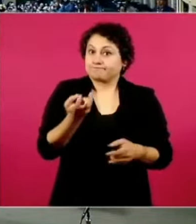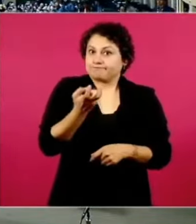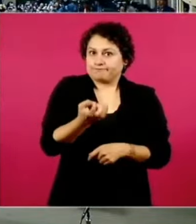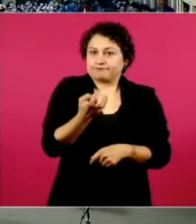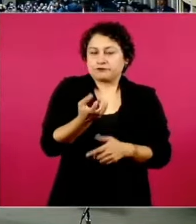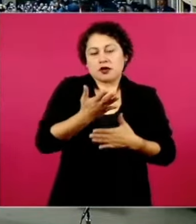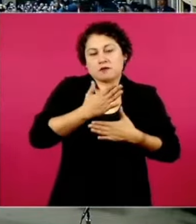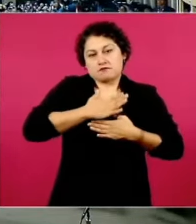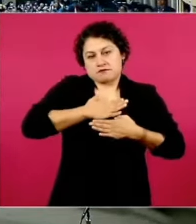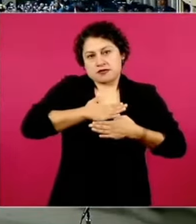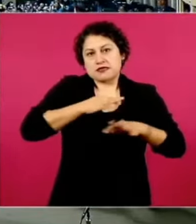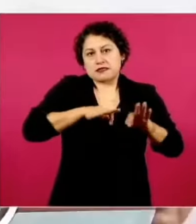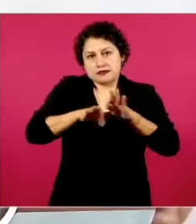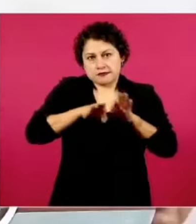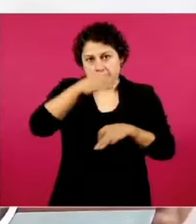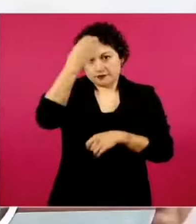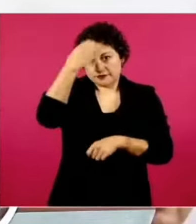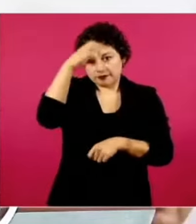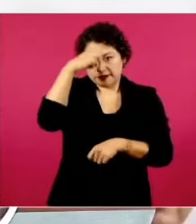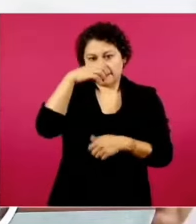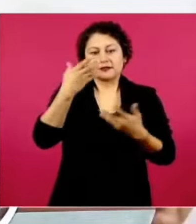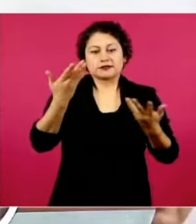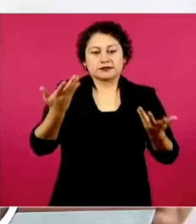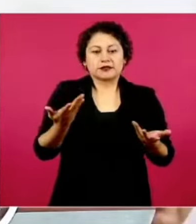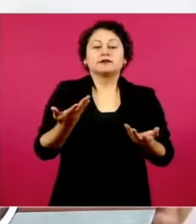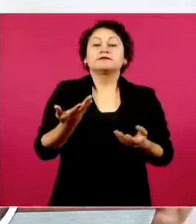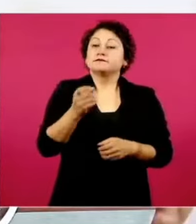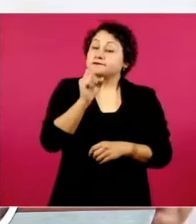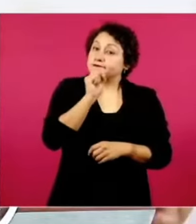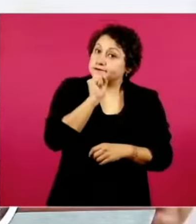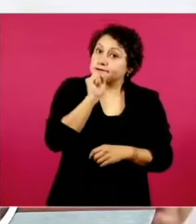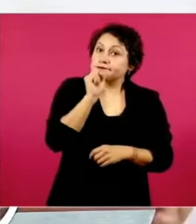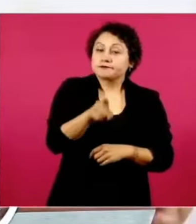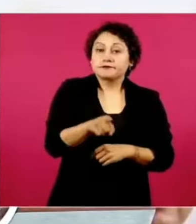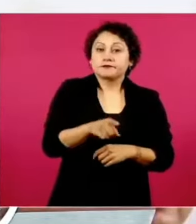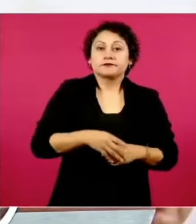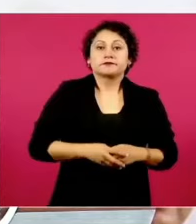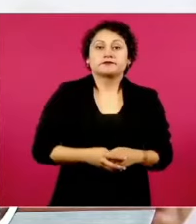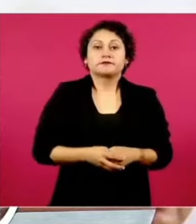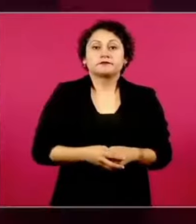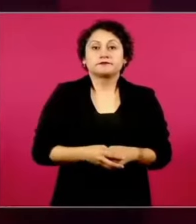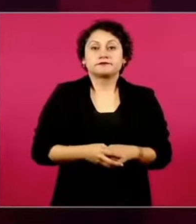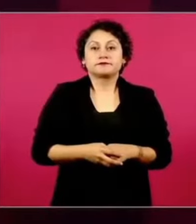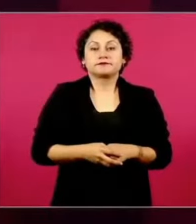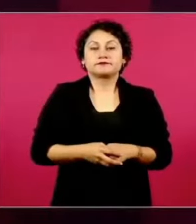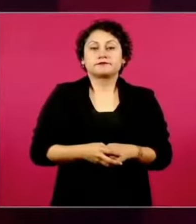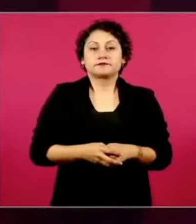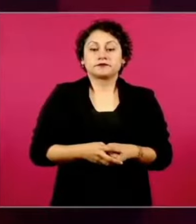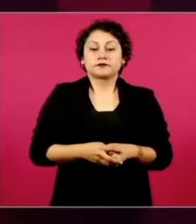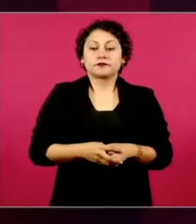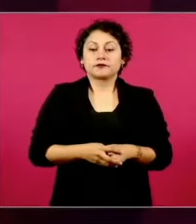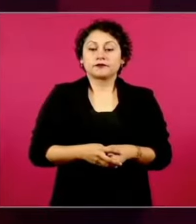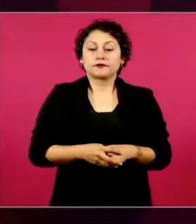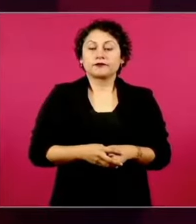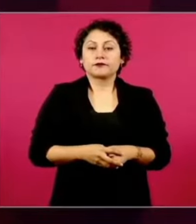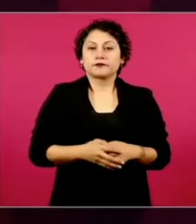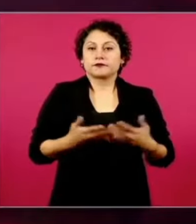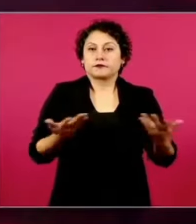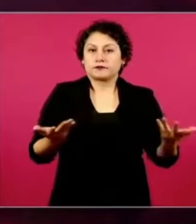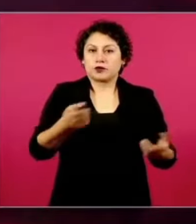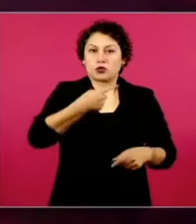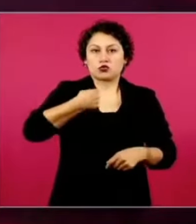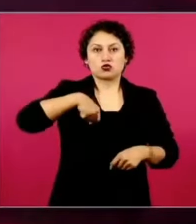trabajo, digamos, y todo lo que tiene que ver con poder entender que son esos espacios